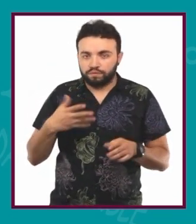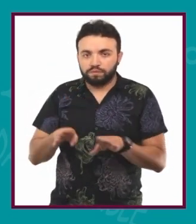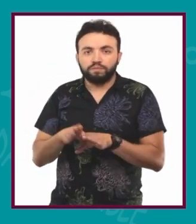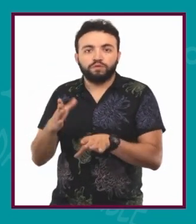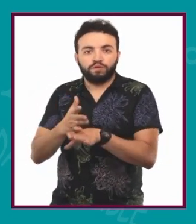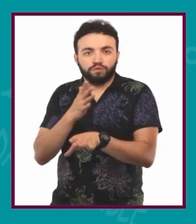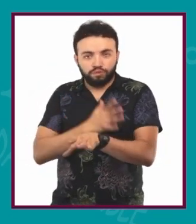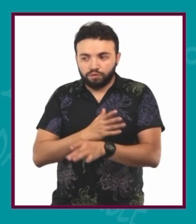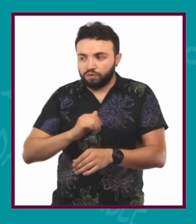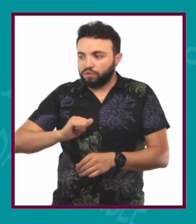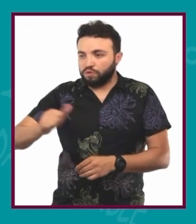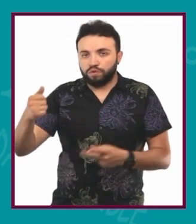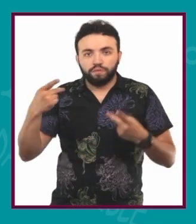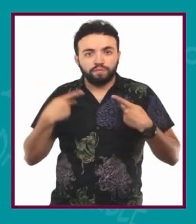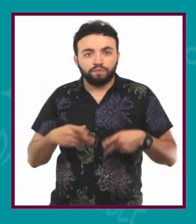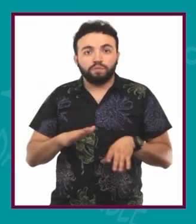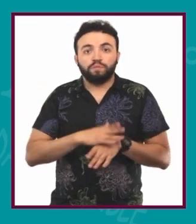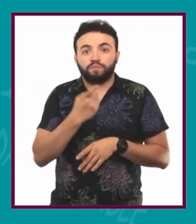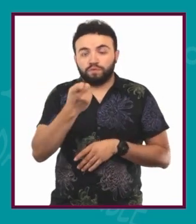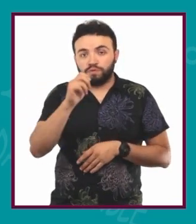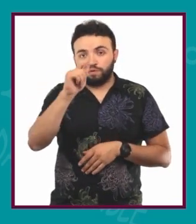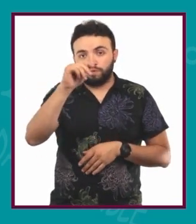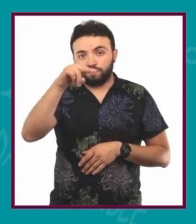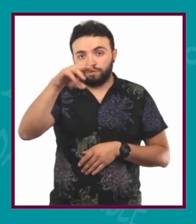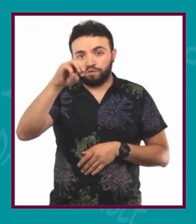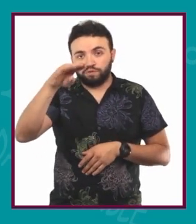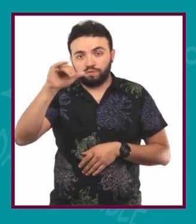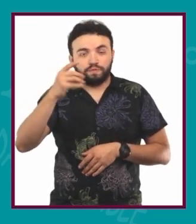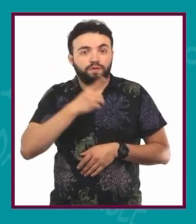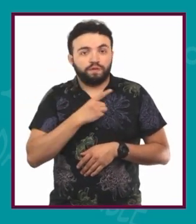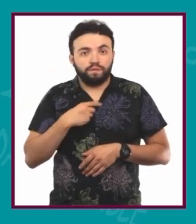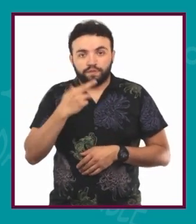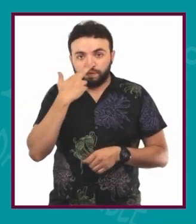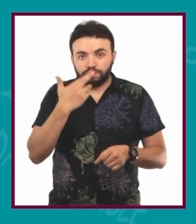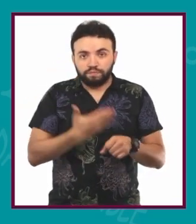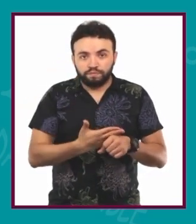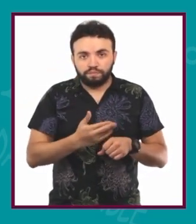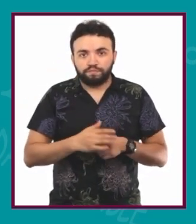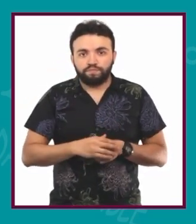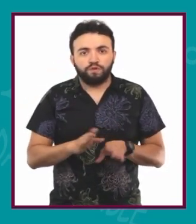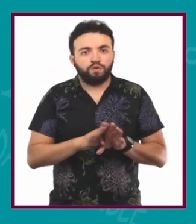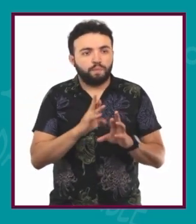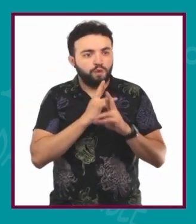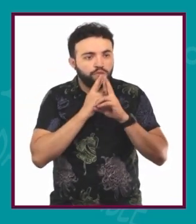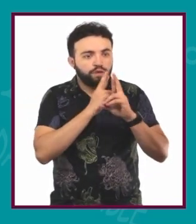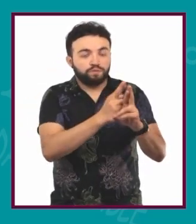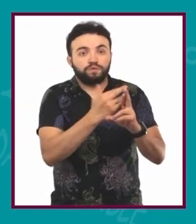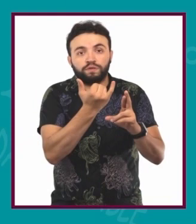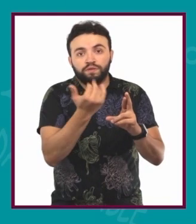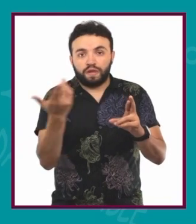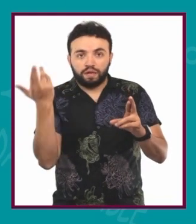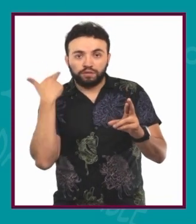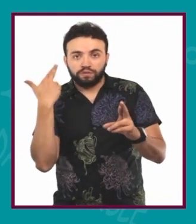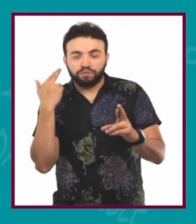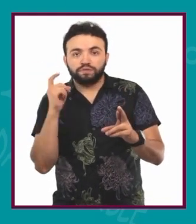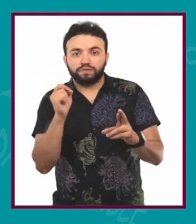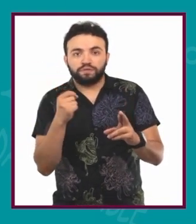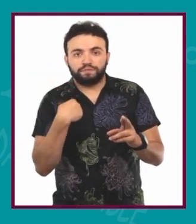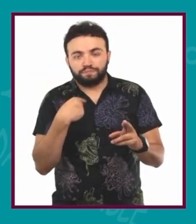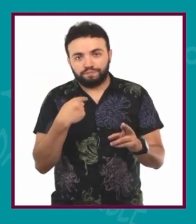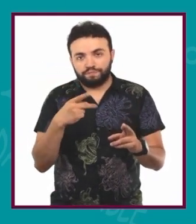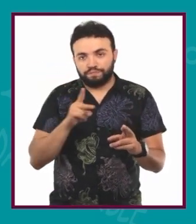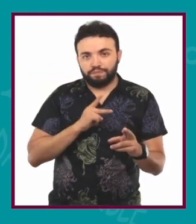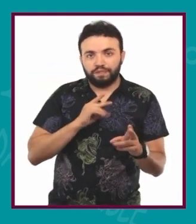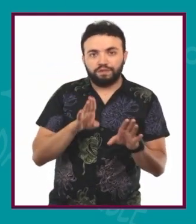Por eso la autonomía implica responsabilidad. Es decir, la capacidad de respuesta y de escucha que tengamos hacia